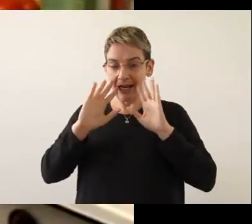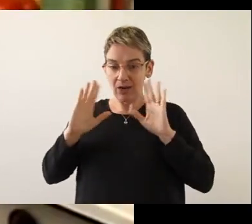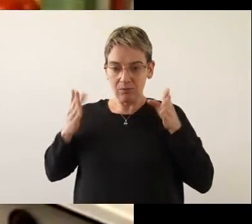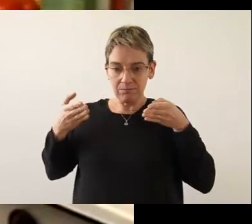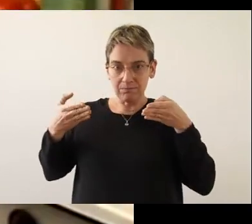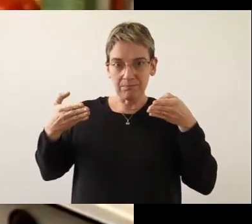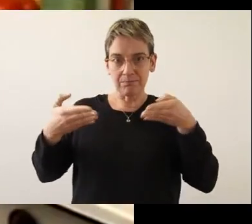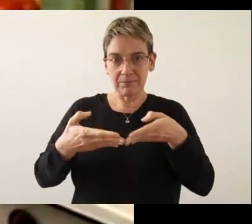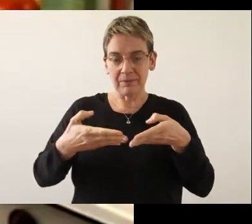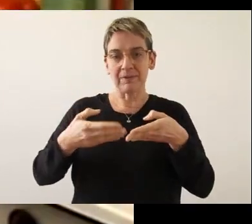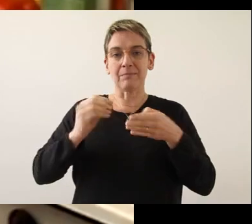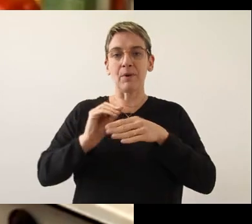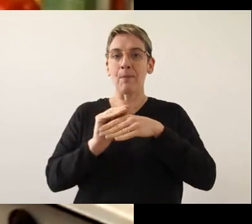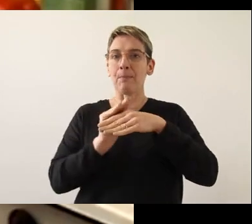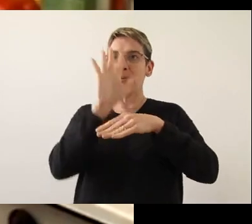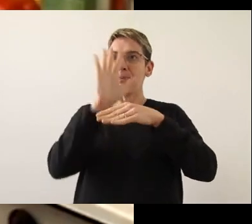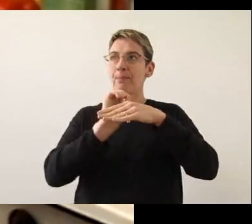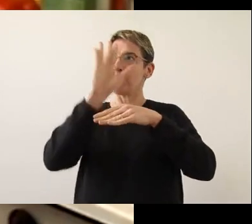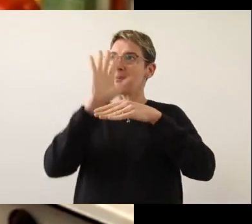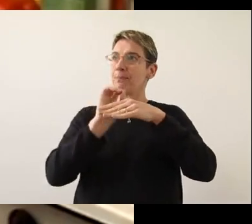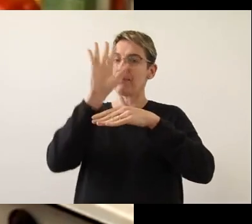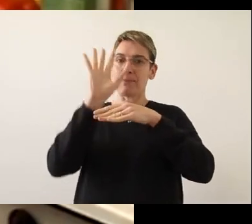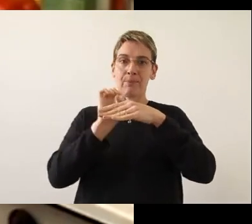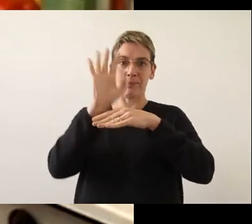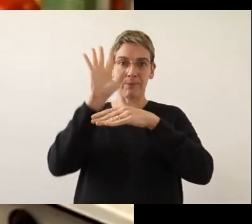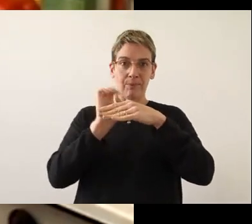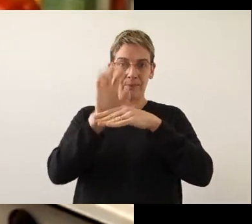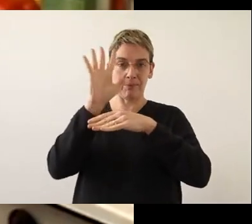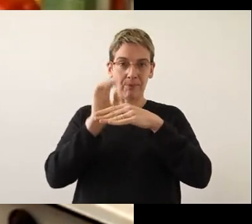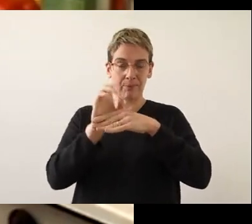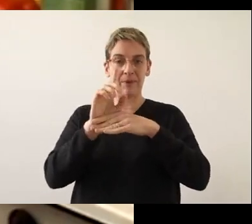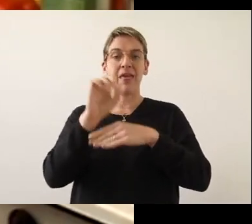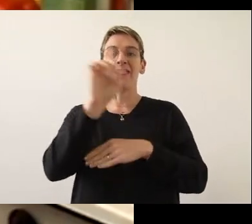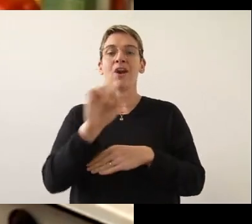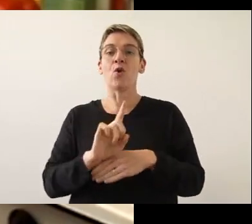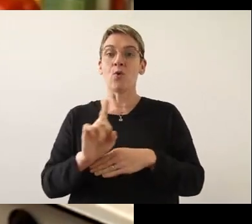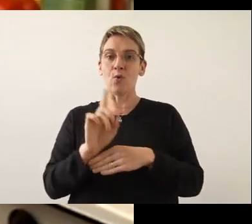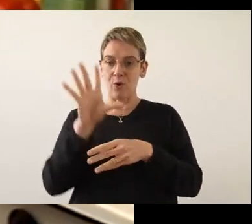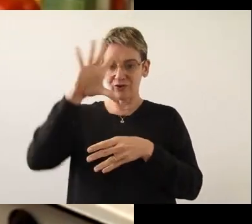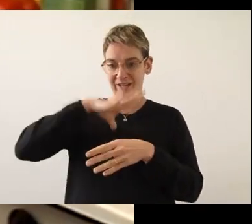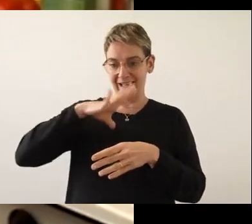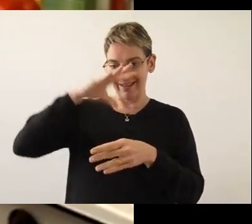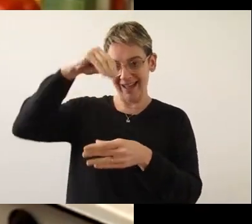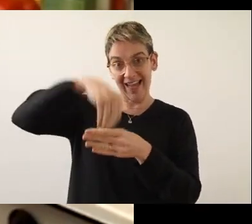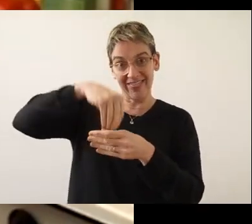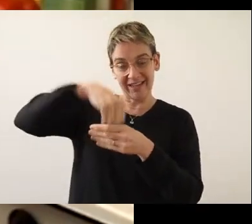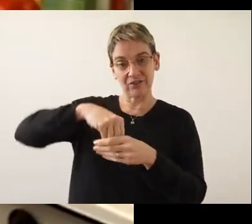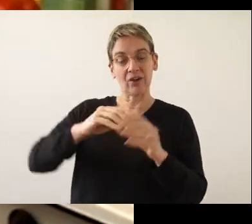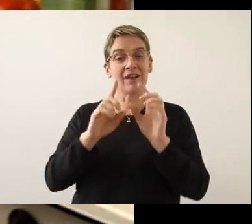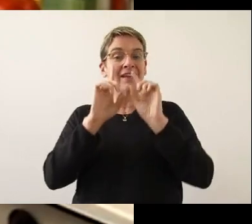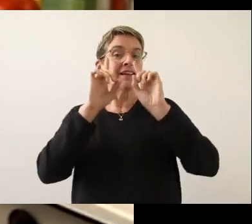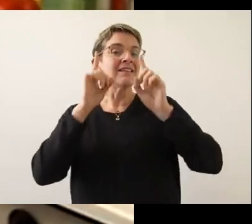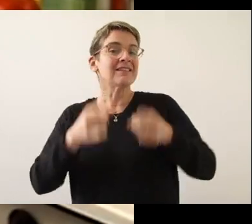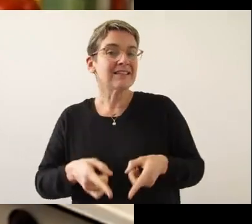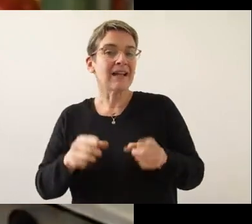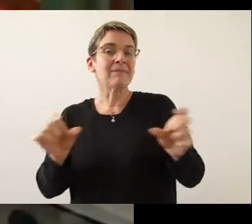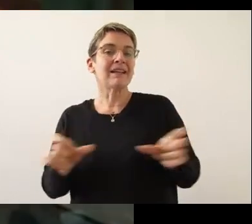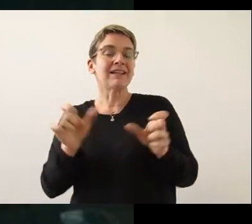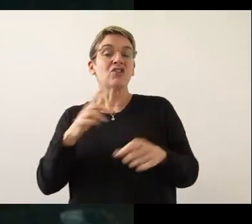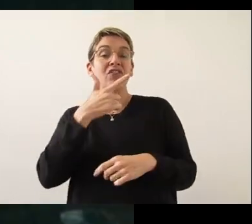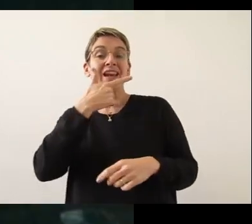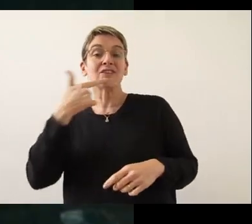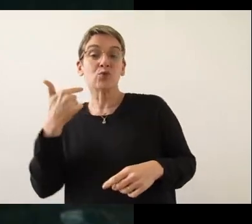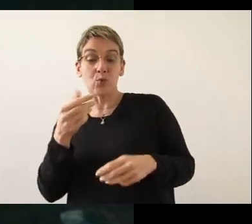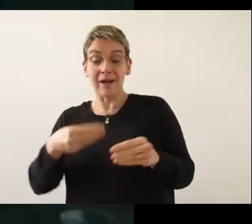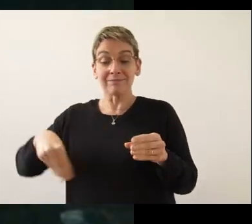concentración por evaporación, en el caso de los jugos concentrados. Existe también la